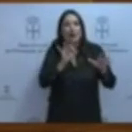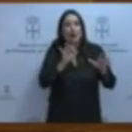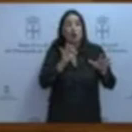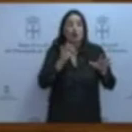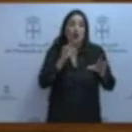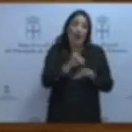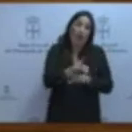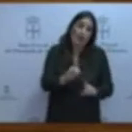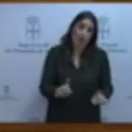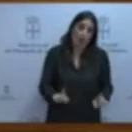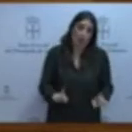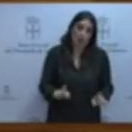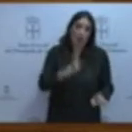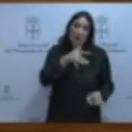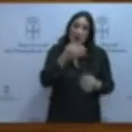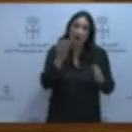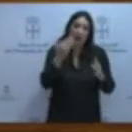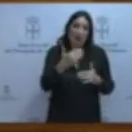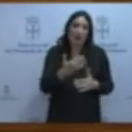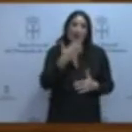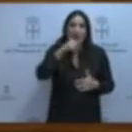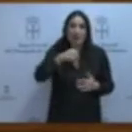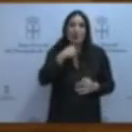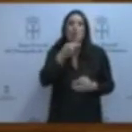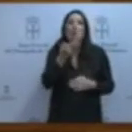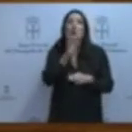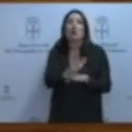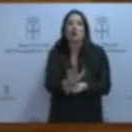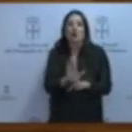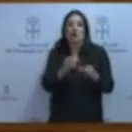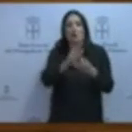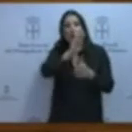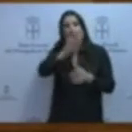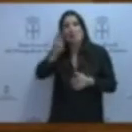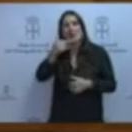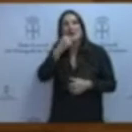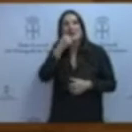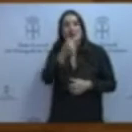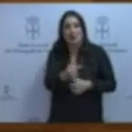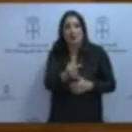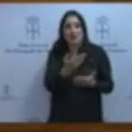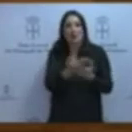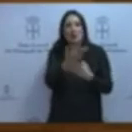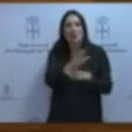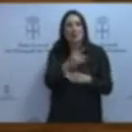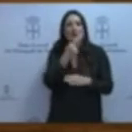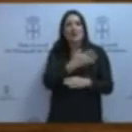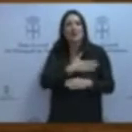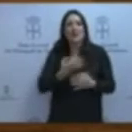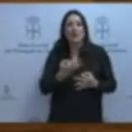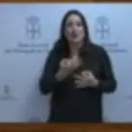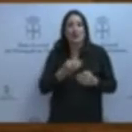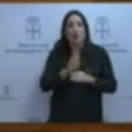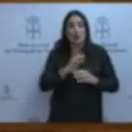mentir. Porque lo que no es de recibo es que salga aquí la portavoz del Partido Popular a decir que lo que pretenden con esta propuesta no es solo movilizar al Parlamento,